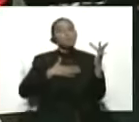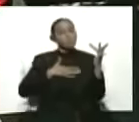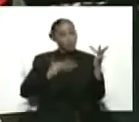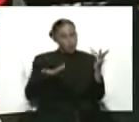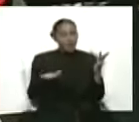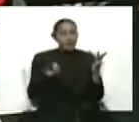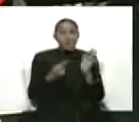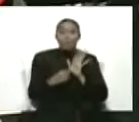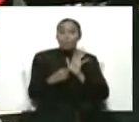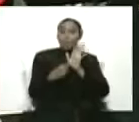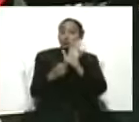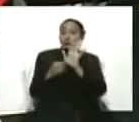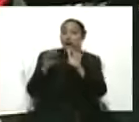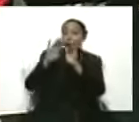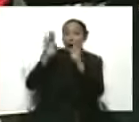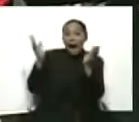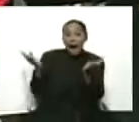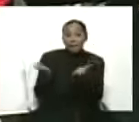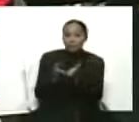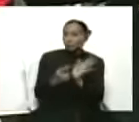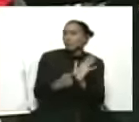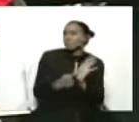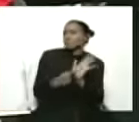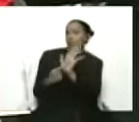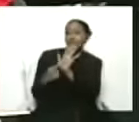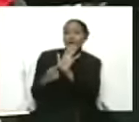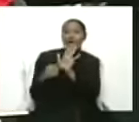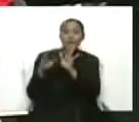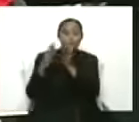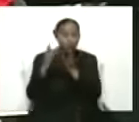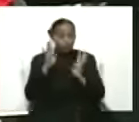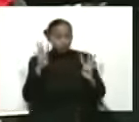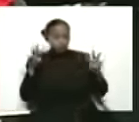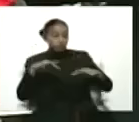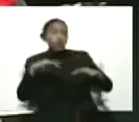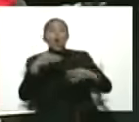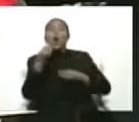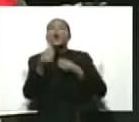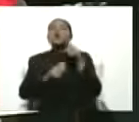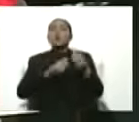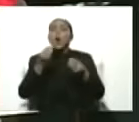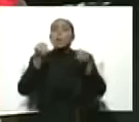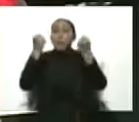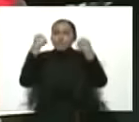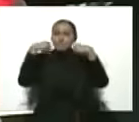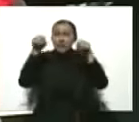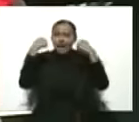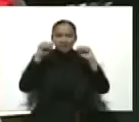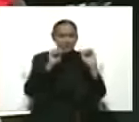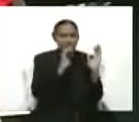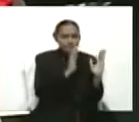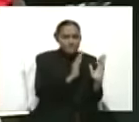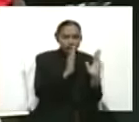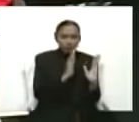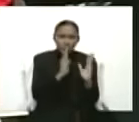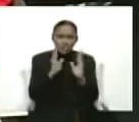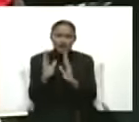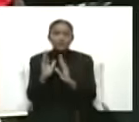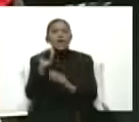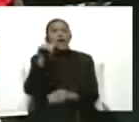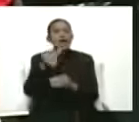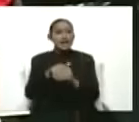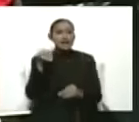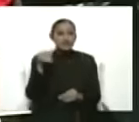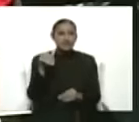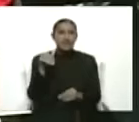al mundo de cómo se hacen los procesos electorales. Aquí en la entrada, pues, del Consejo Nacional